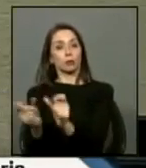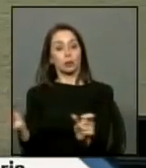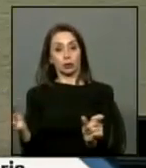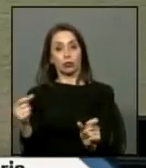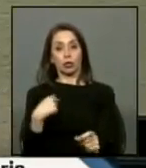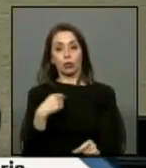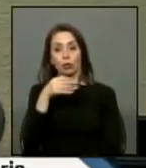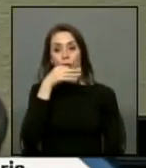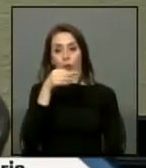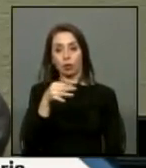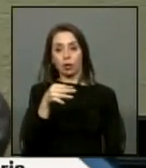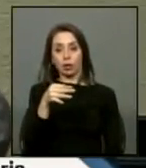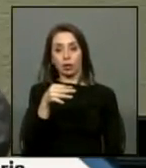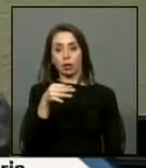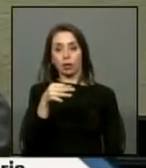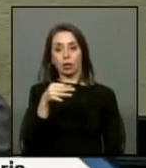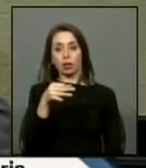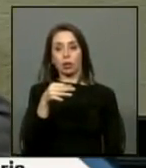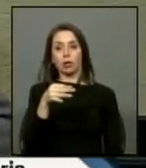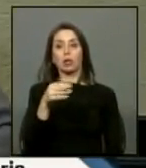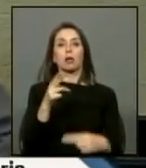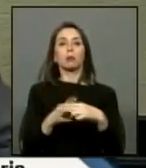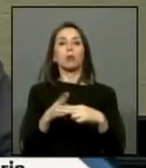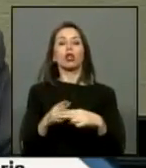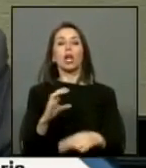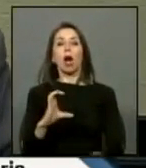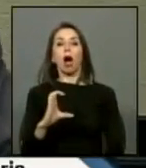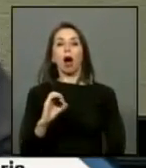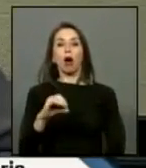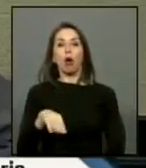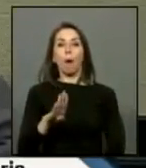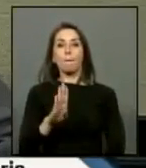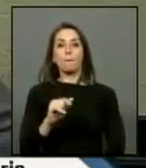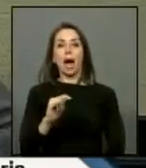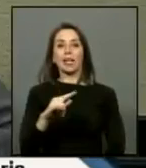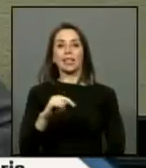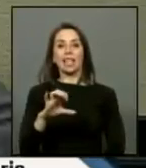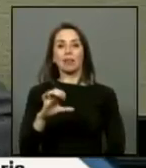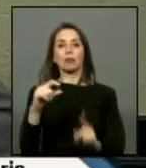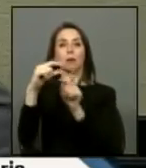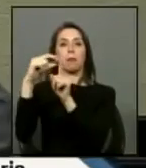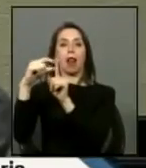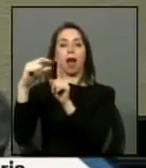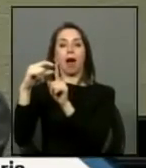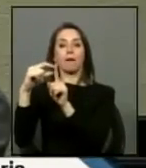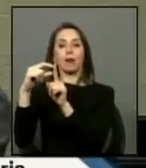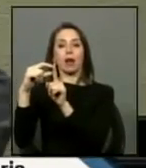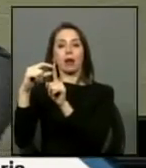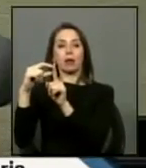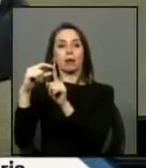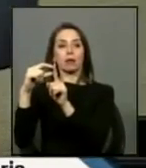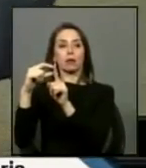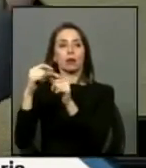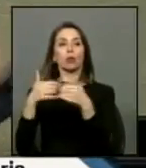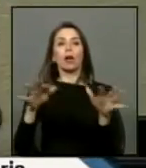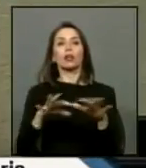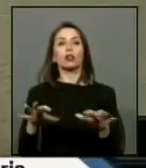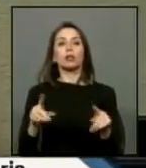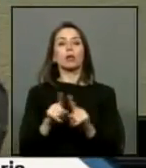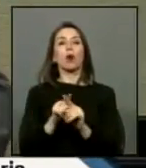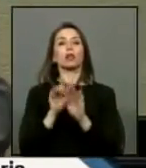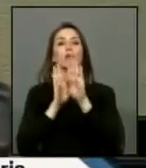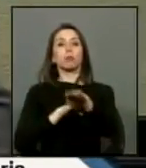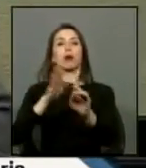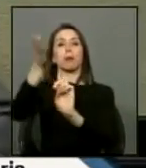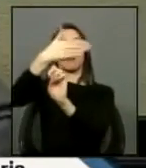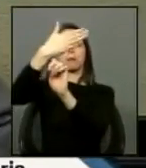antes que se declaran combatientes que se declaran cualquier cosa como si fueran grandes patriotas